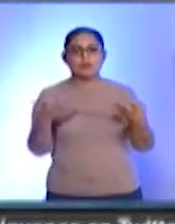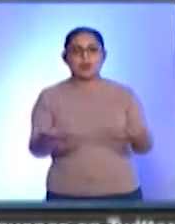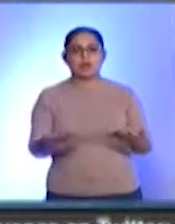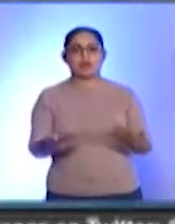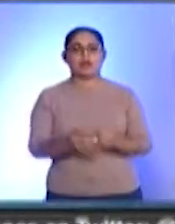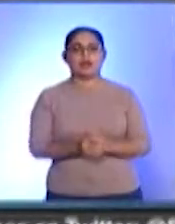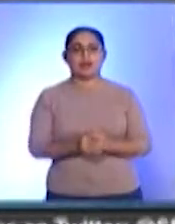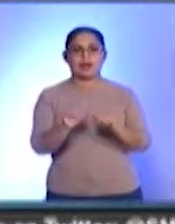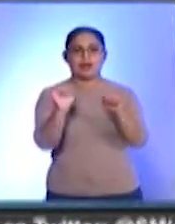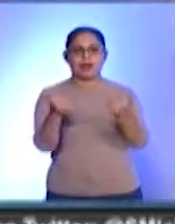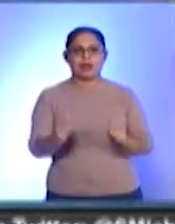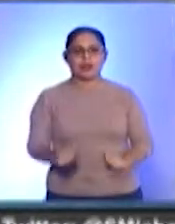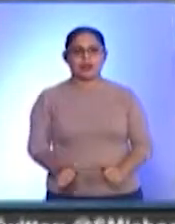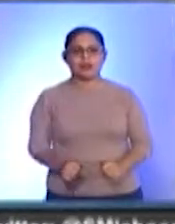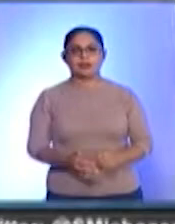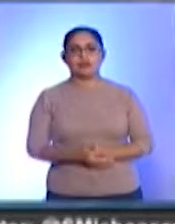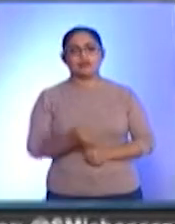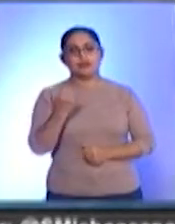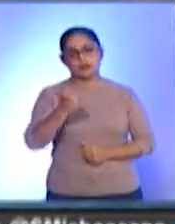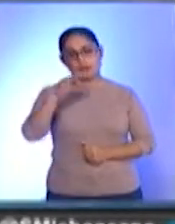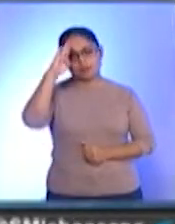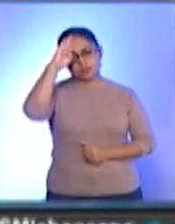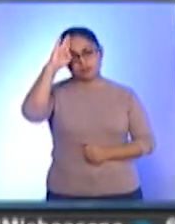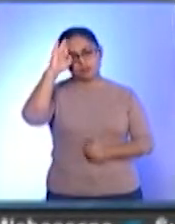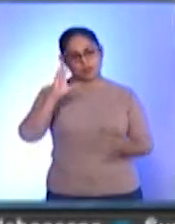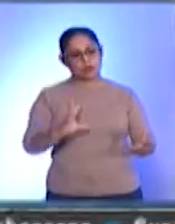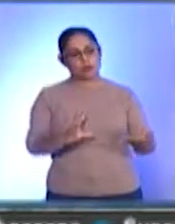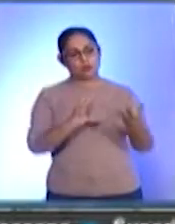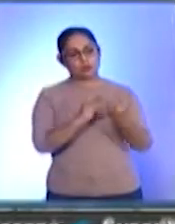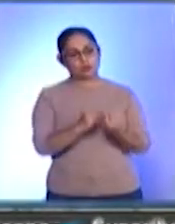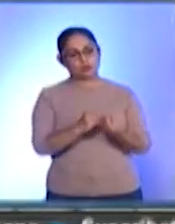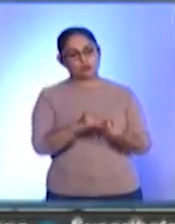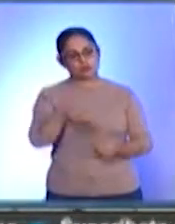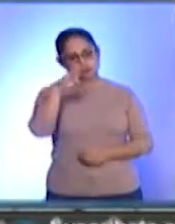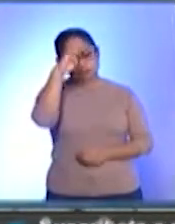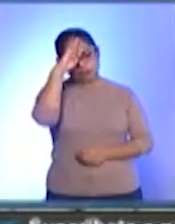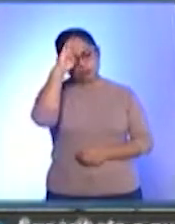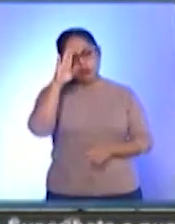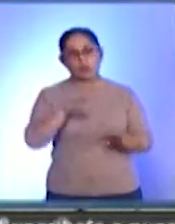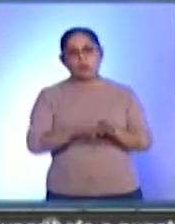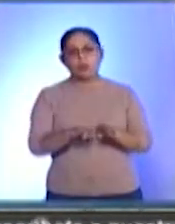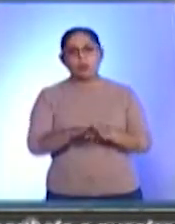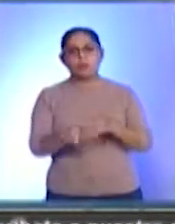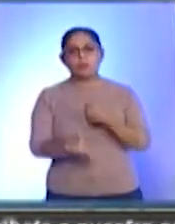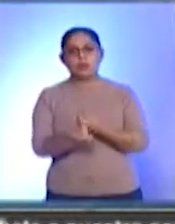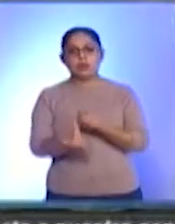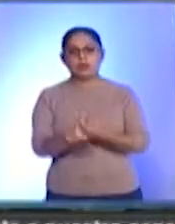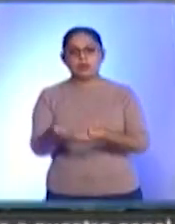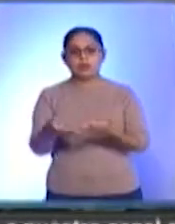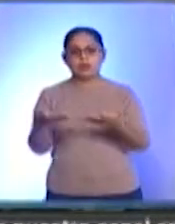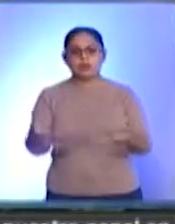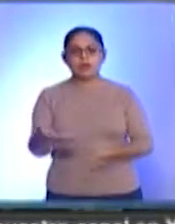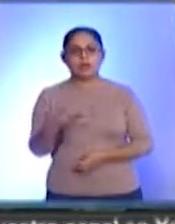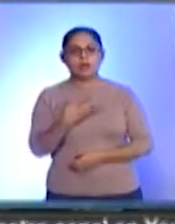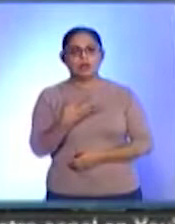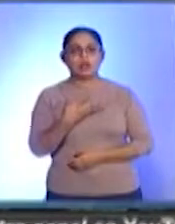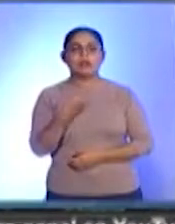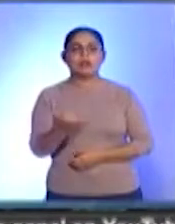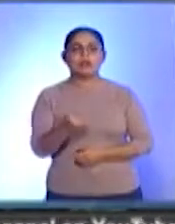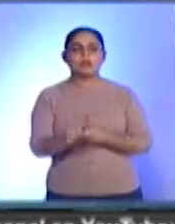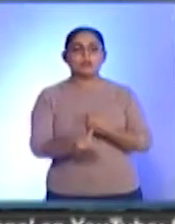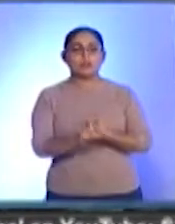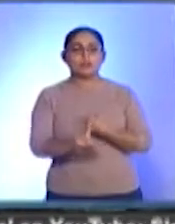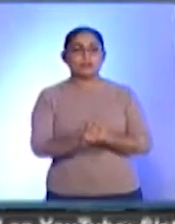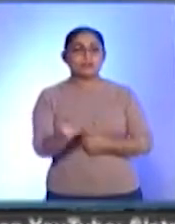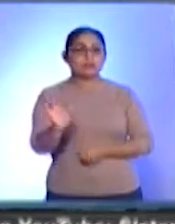artesanía y reflexionar juntos acerca sobre la problemática territorial y las problemáticas que